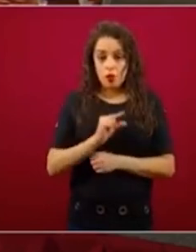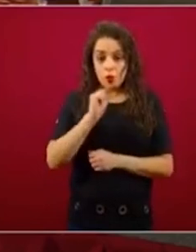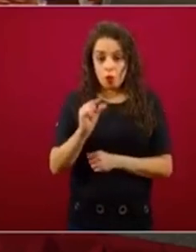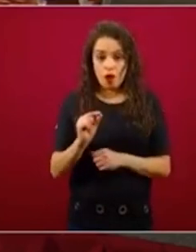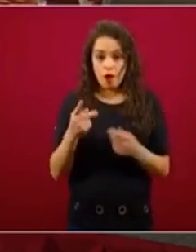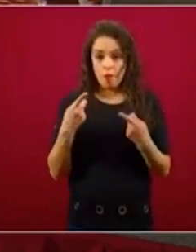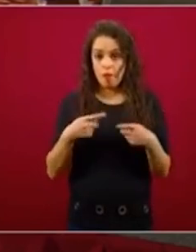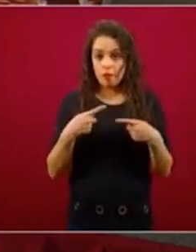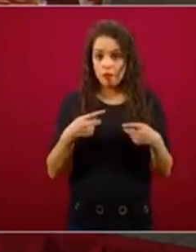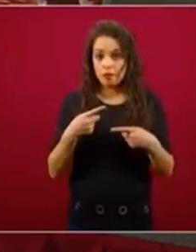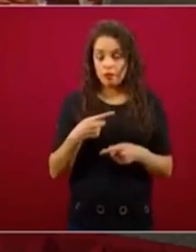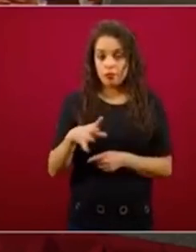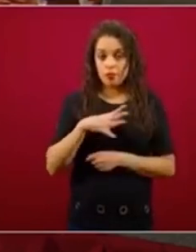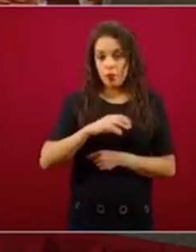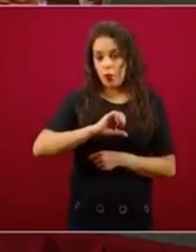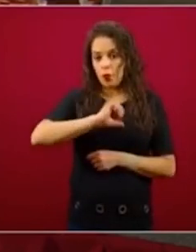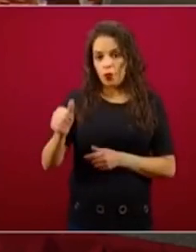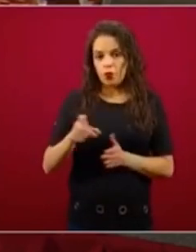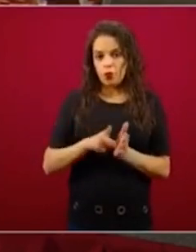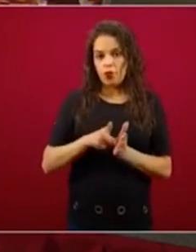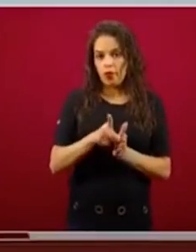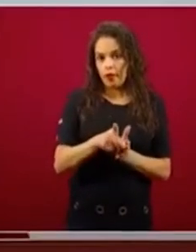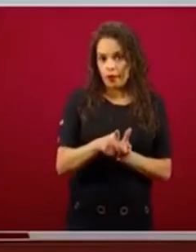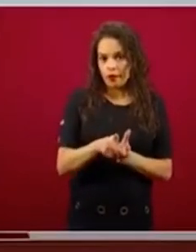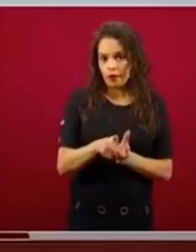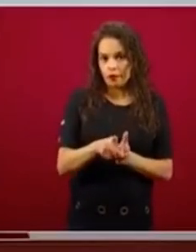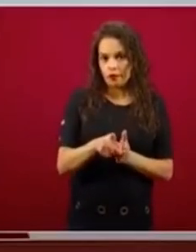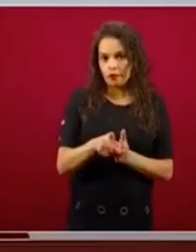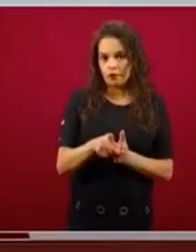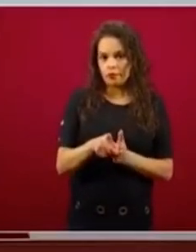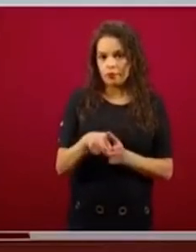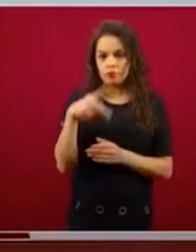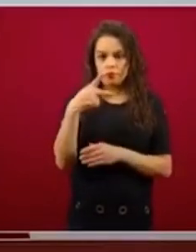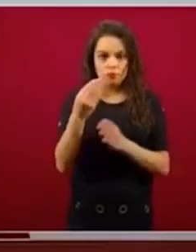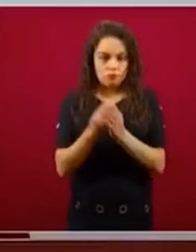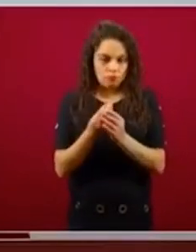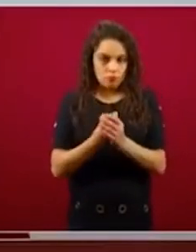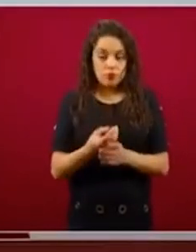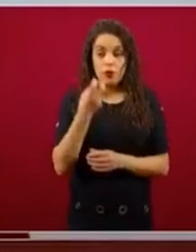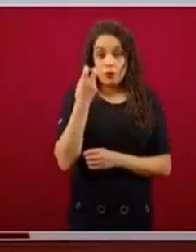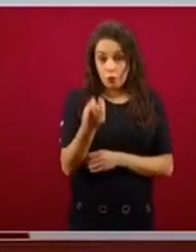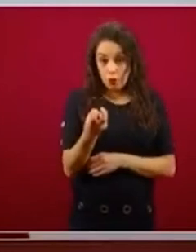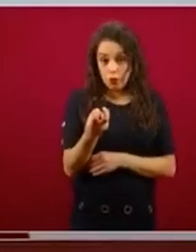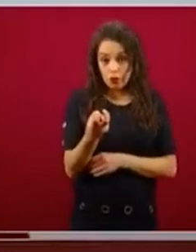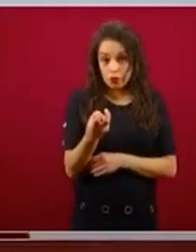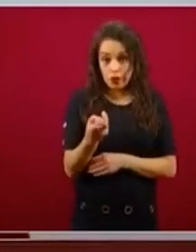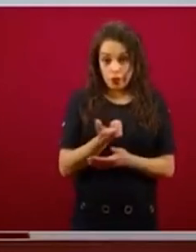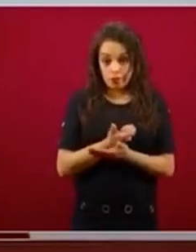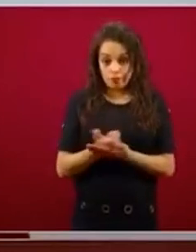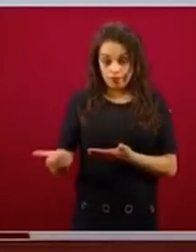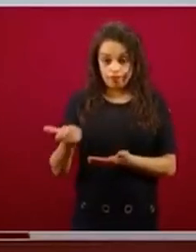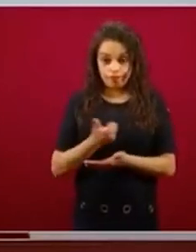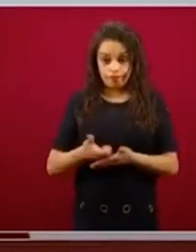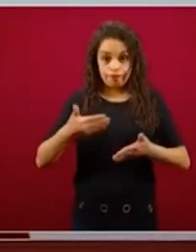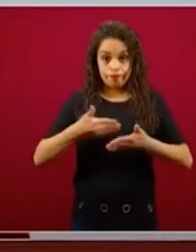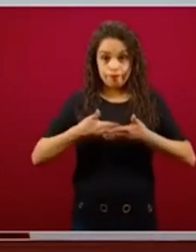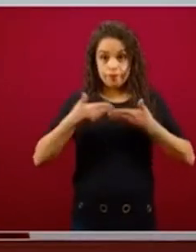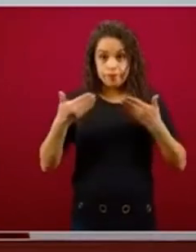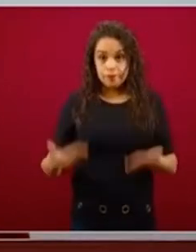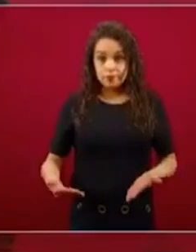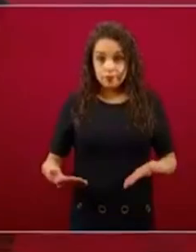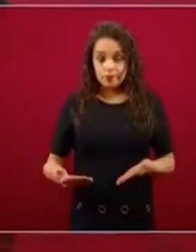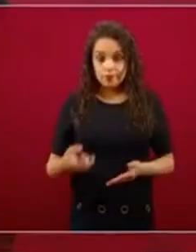otros tipos de derechos, por lo cual sus ingresos hoy en esta crisis han sido